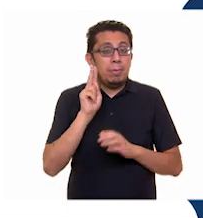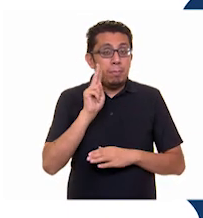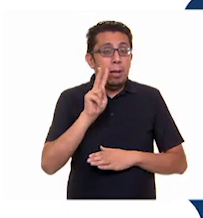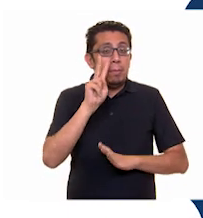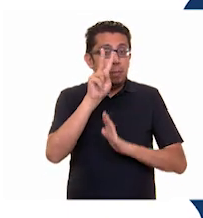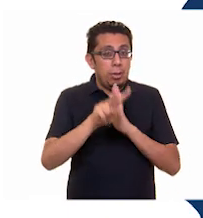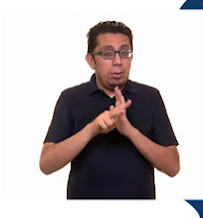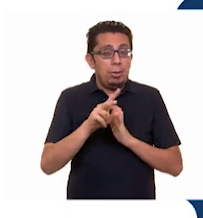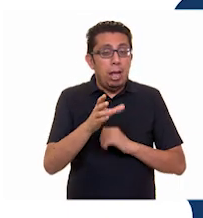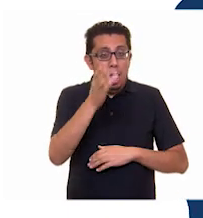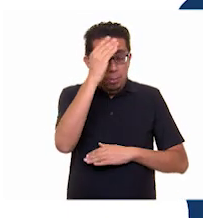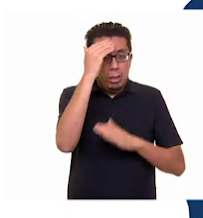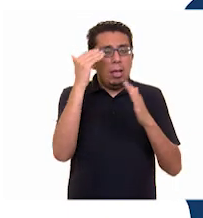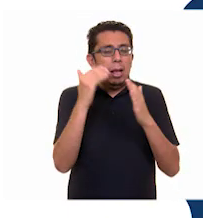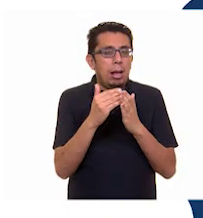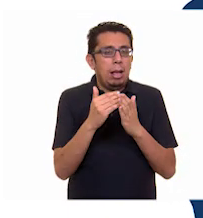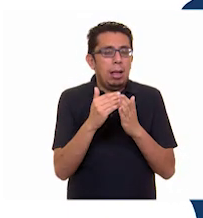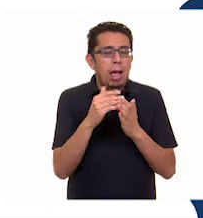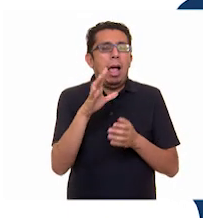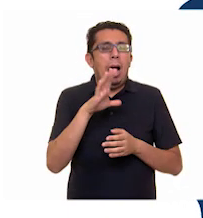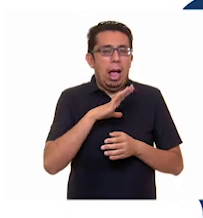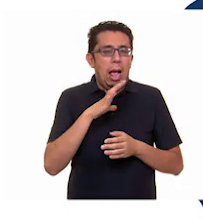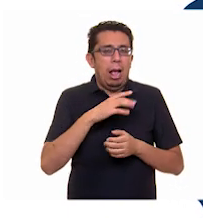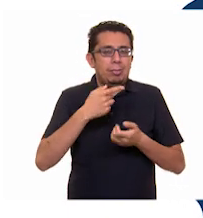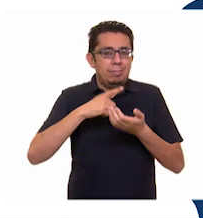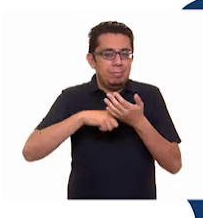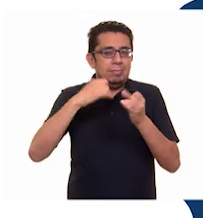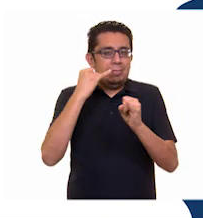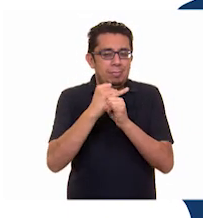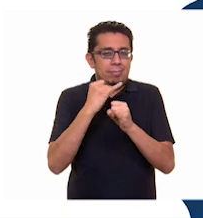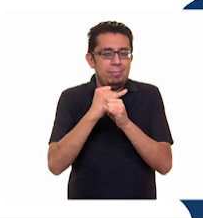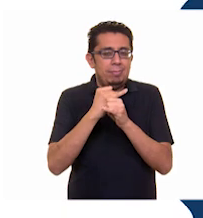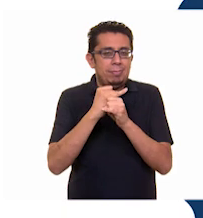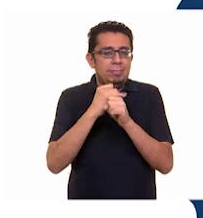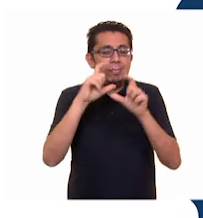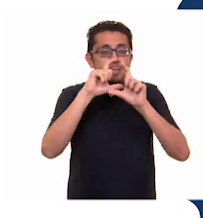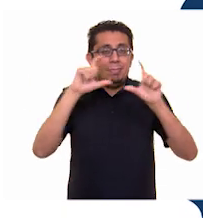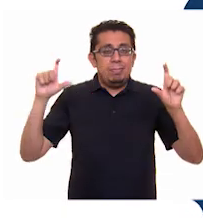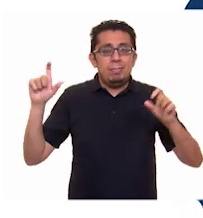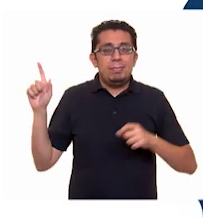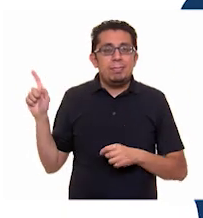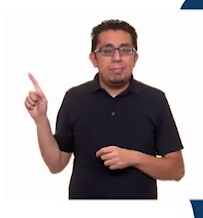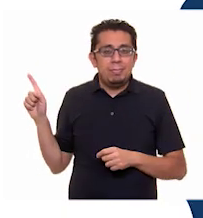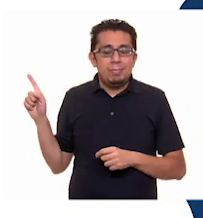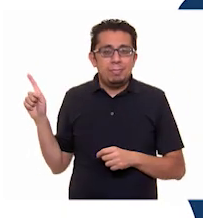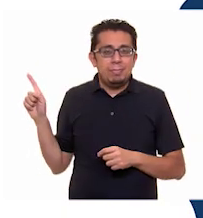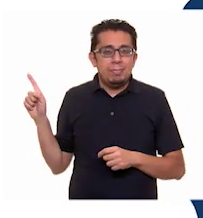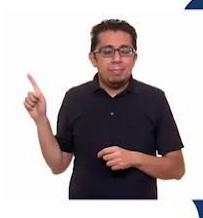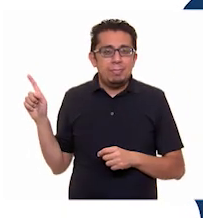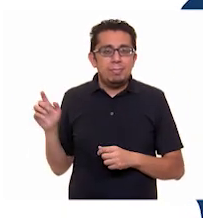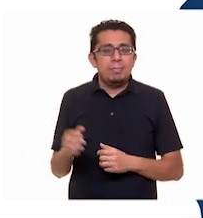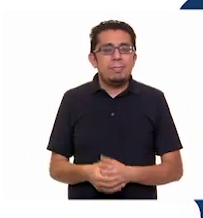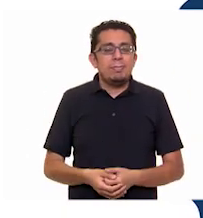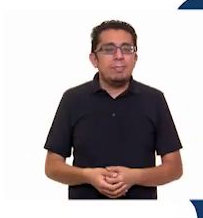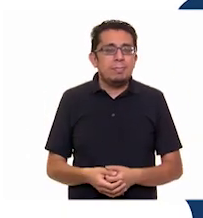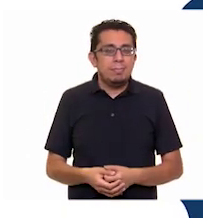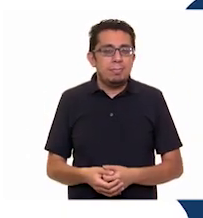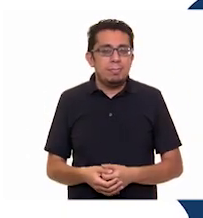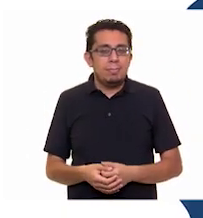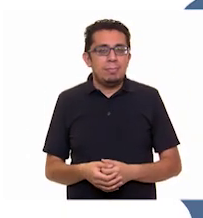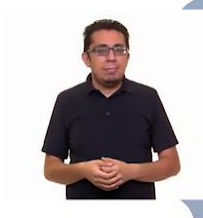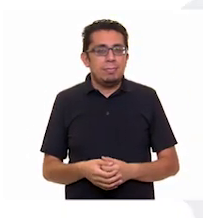programas de Aprende en Casa, los puedes encontrar en la siguiente liga. Aprende en Casa.cep.gov